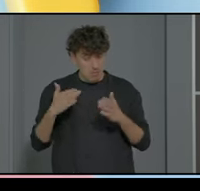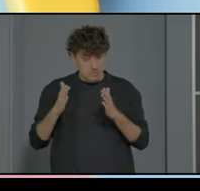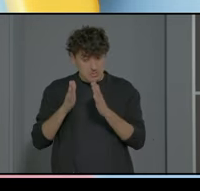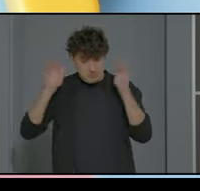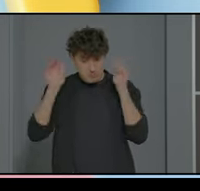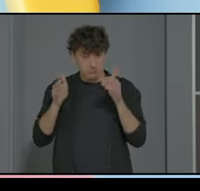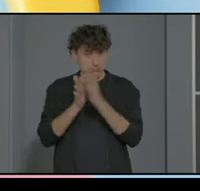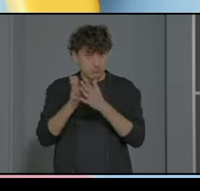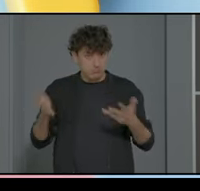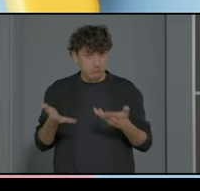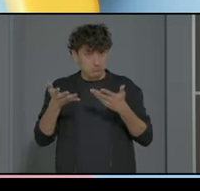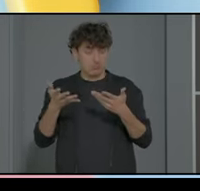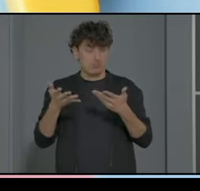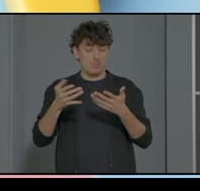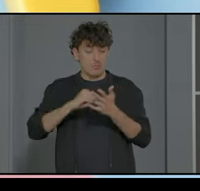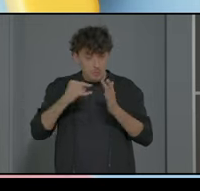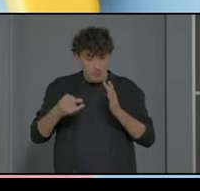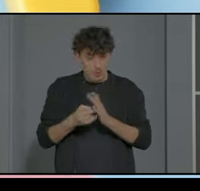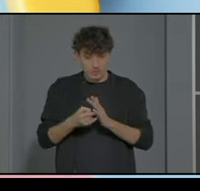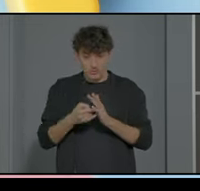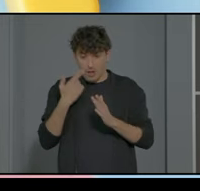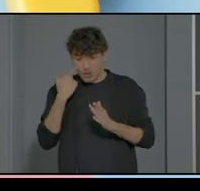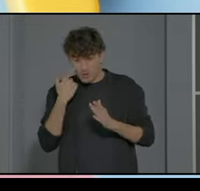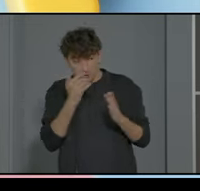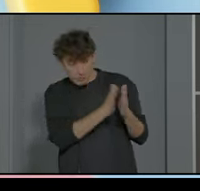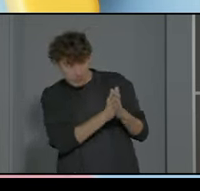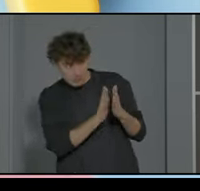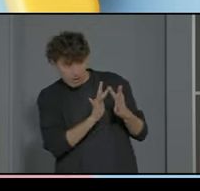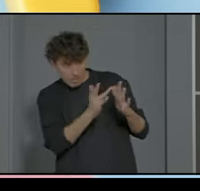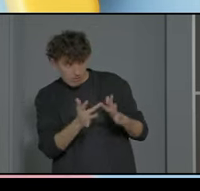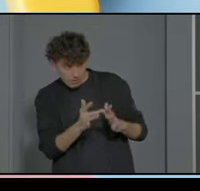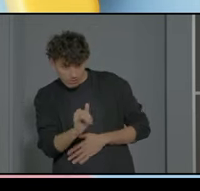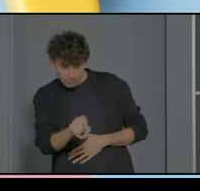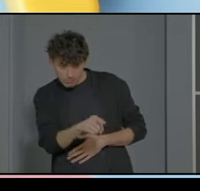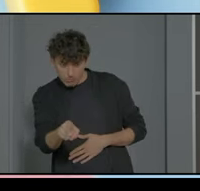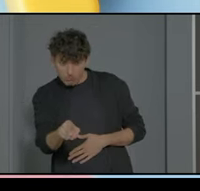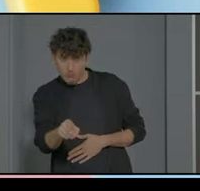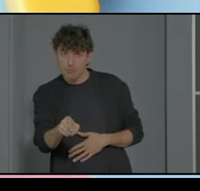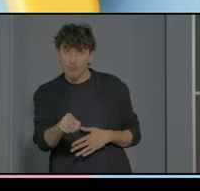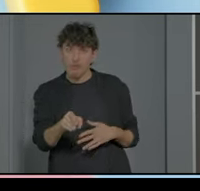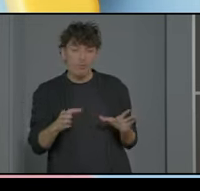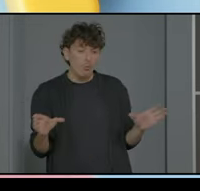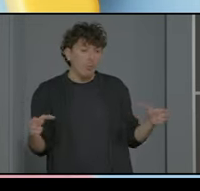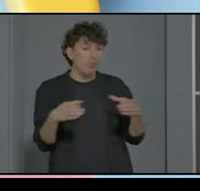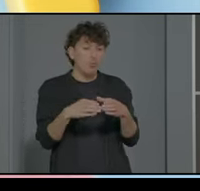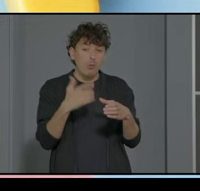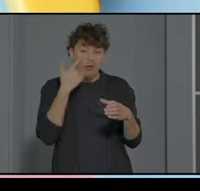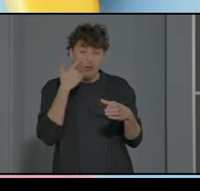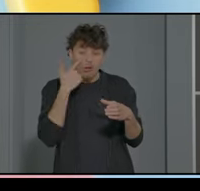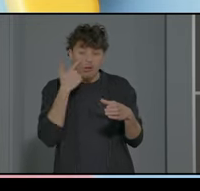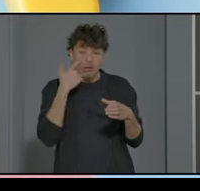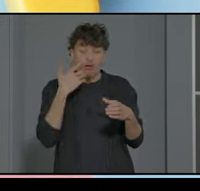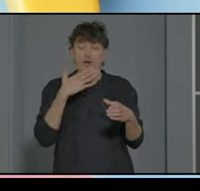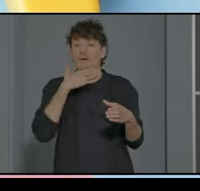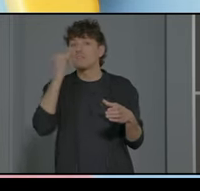tenemos que potenciar un proyecto de patios o tenemos que ver qué relaciones tienen con los compañeros y trabajar en ello o tenemos que realizar un grupo en el que trabajemos habilidades sociales